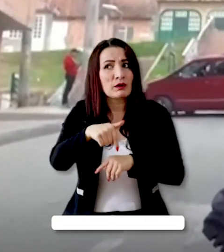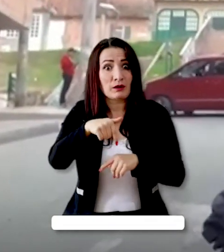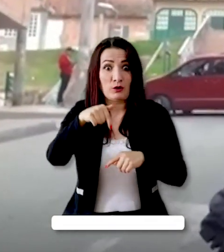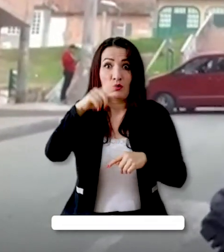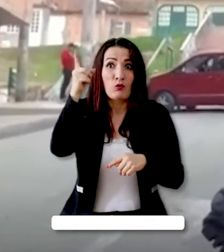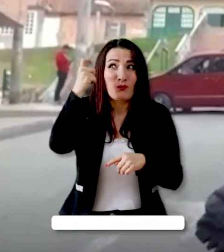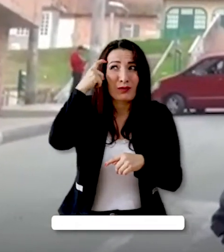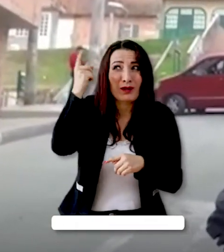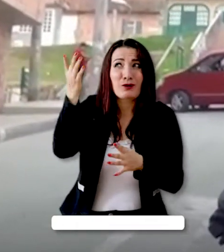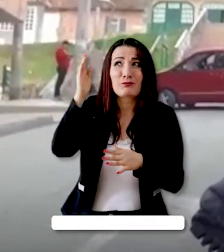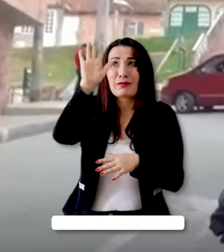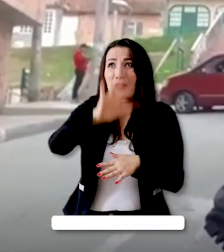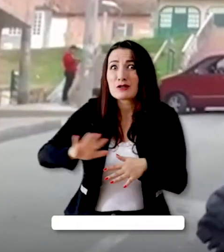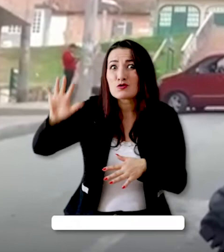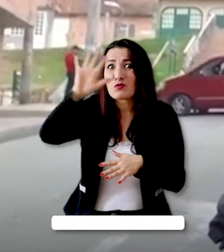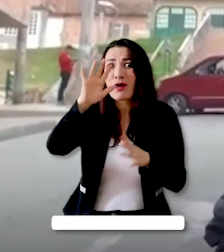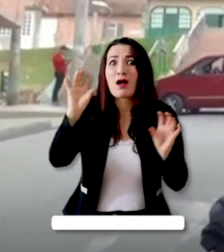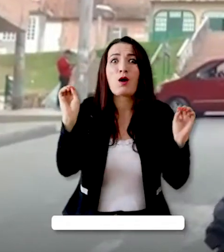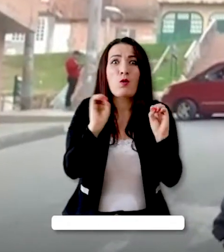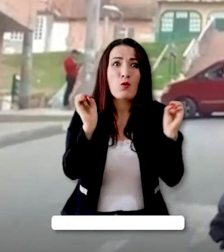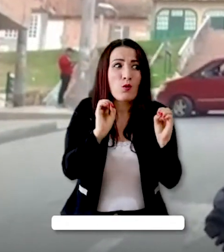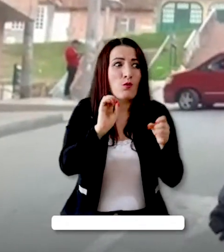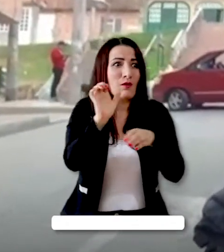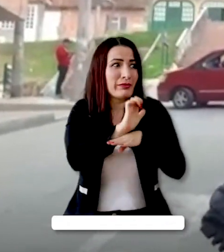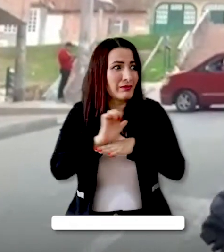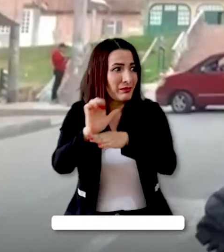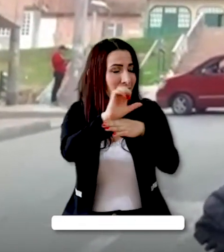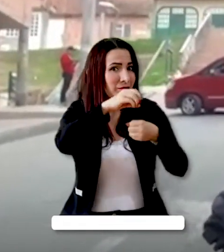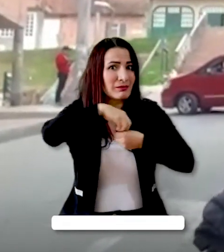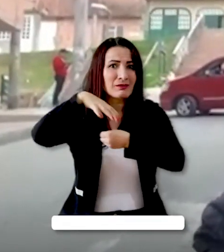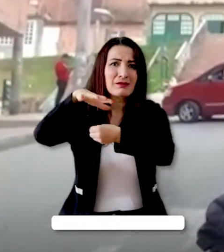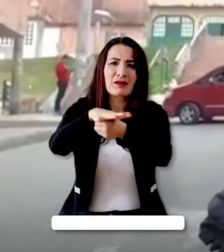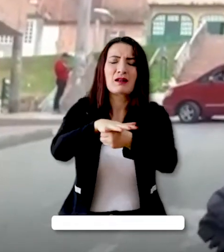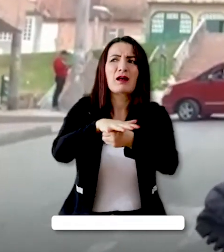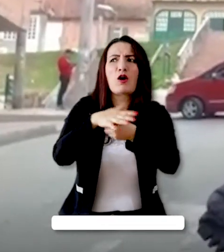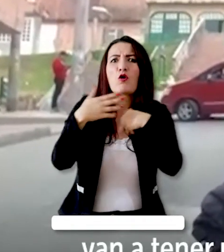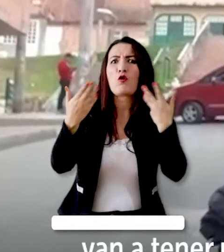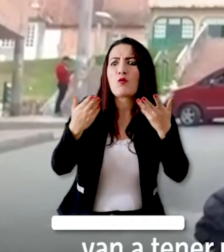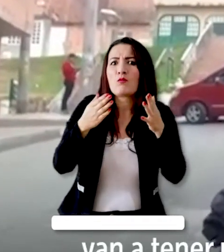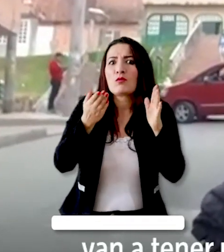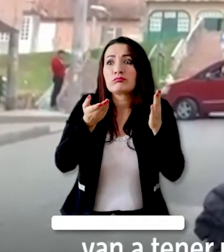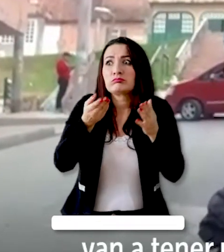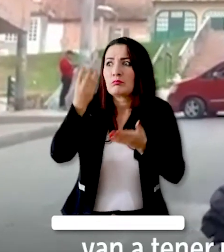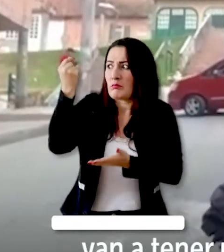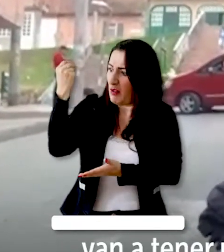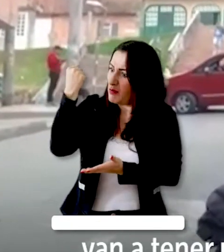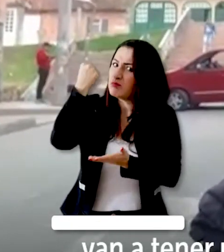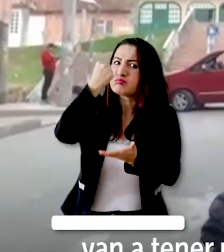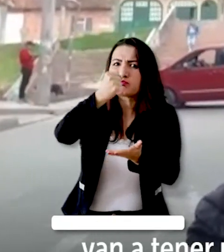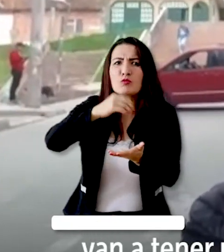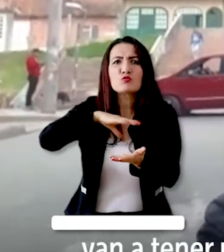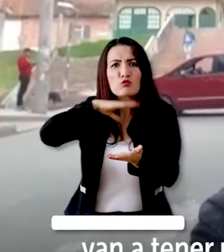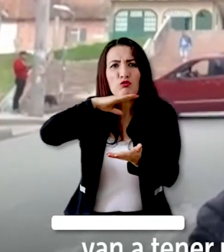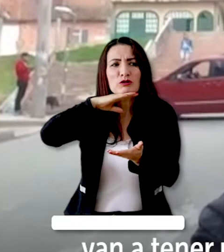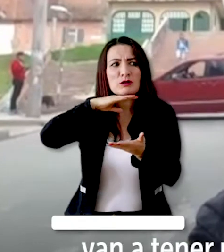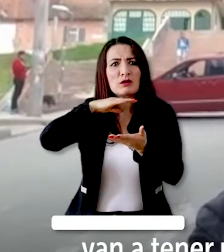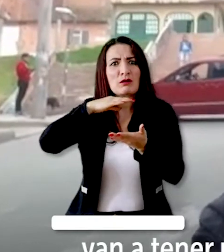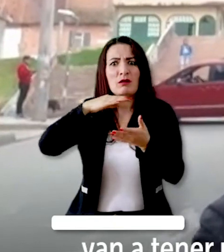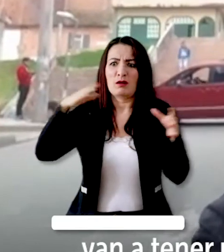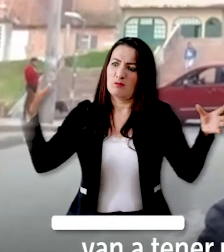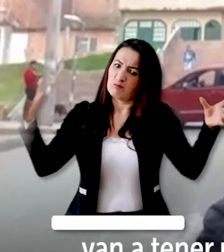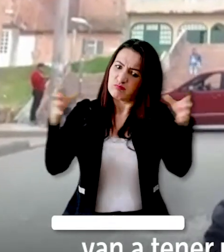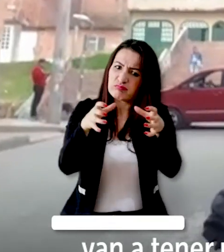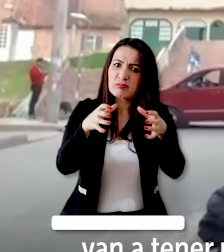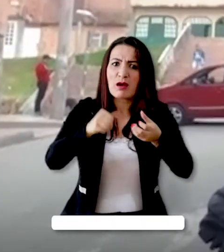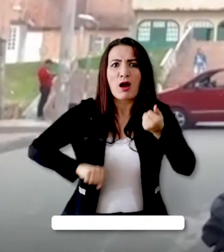el gobierno nacional, cuándo las entidades distritales van a tener un presupuesto suficiente para el pie de